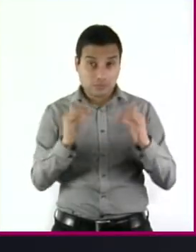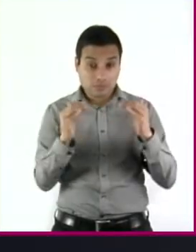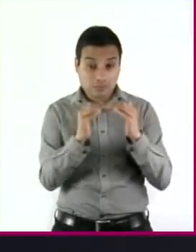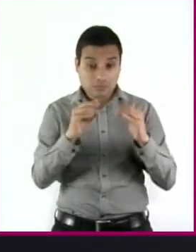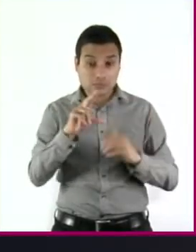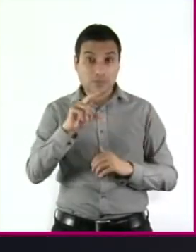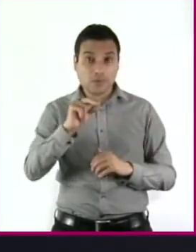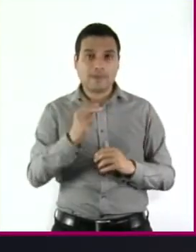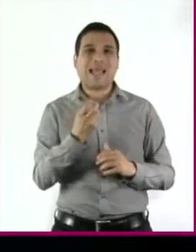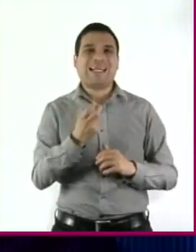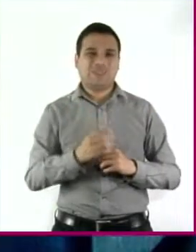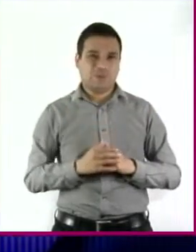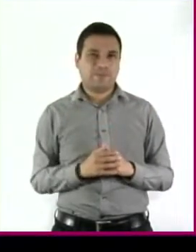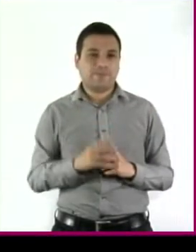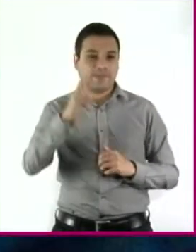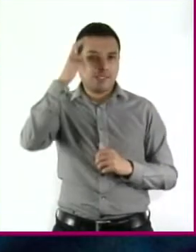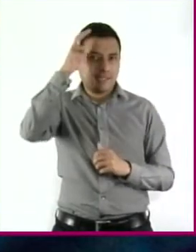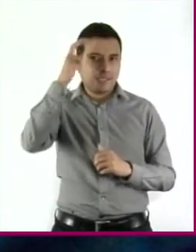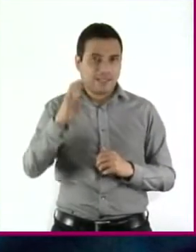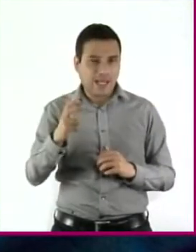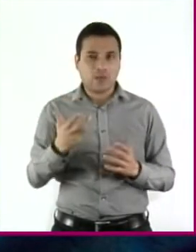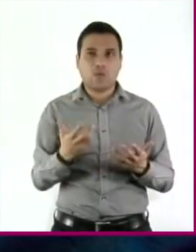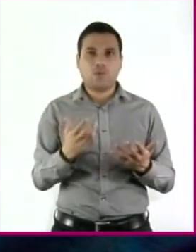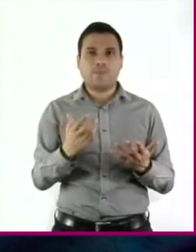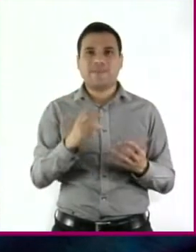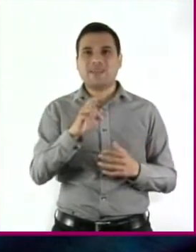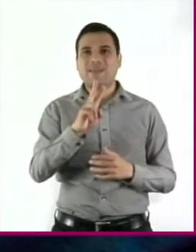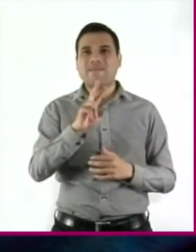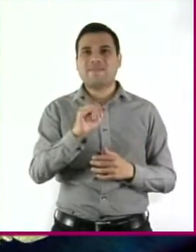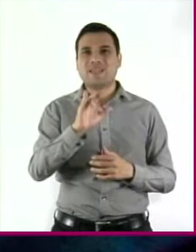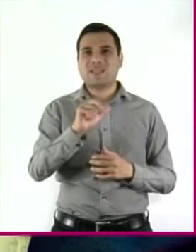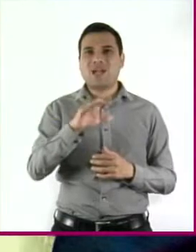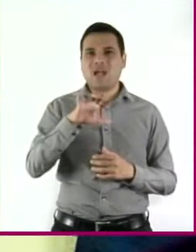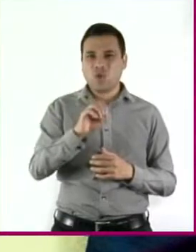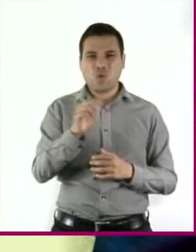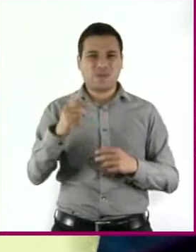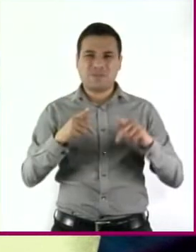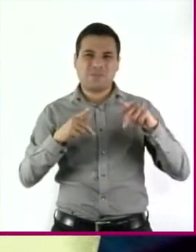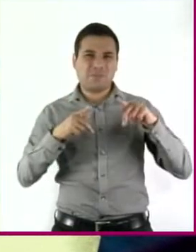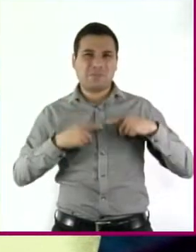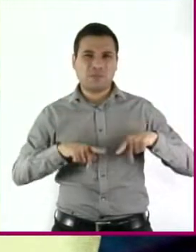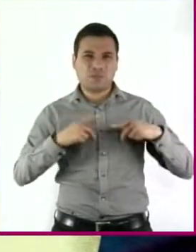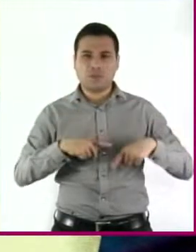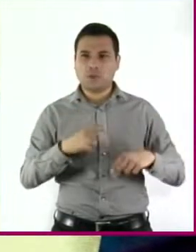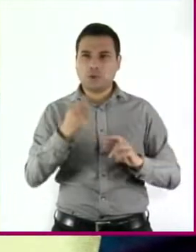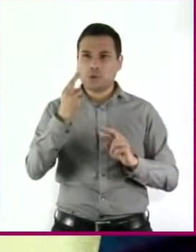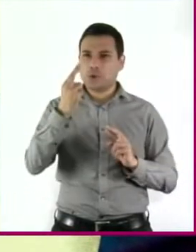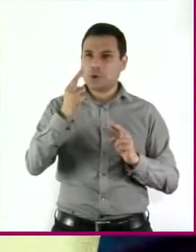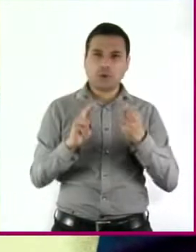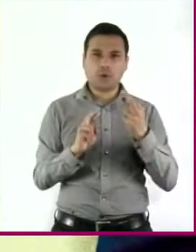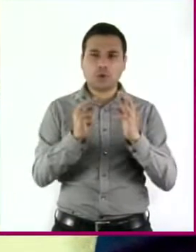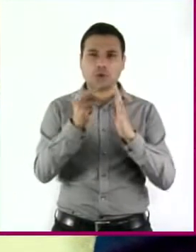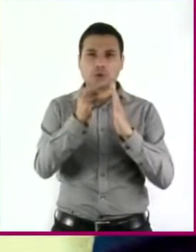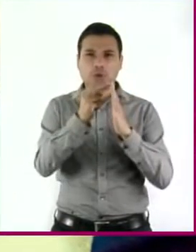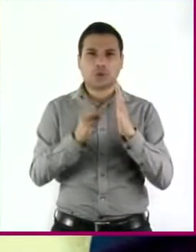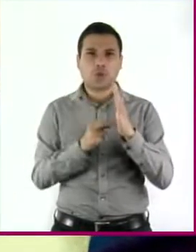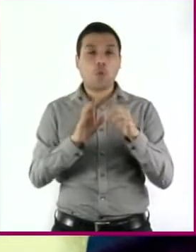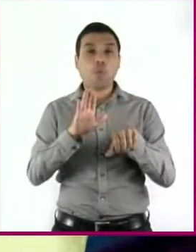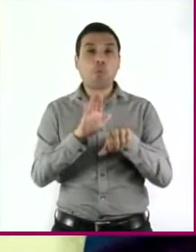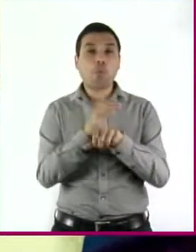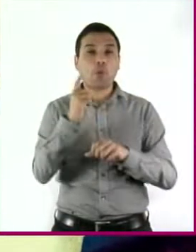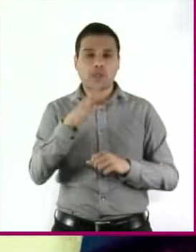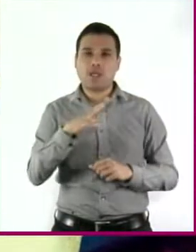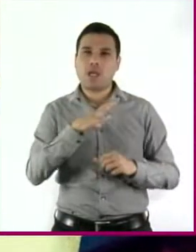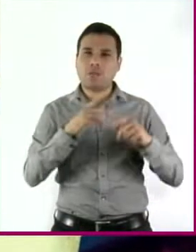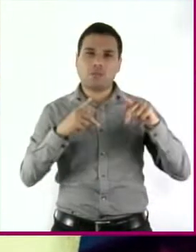Claro. Y por eso Miguel Hidalgo, Leona Vicario y todos los integrantes de la independencia desobedecieron las reglas. Porque había muchas personas